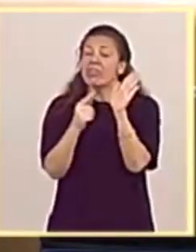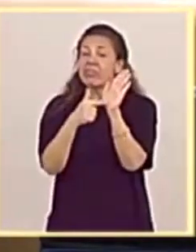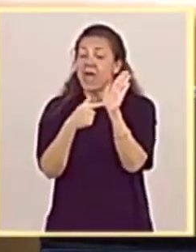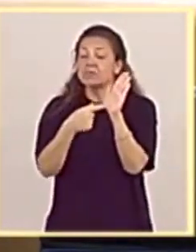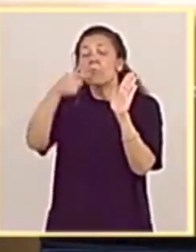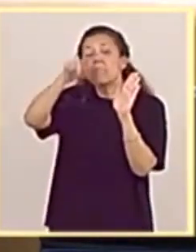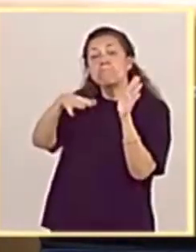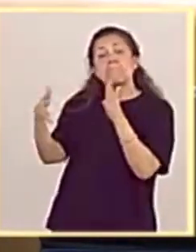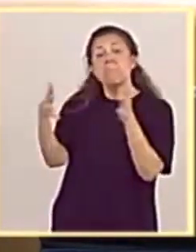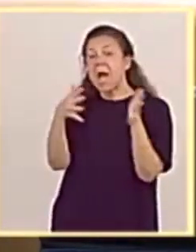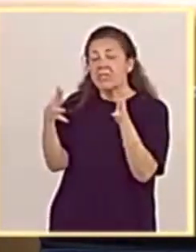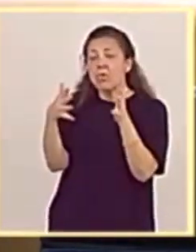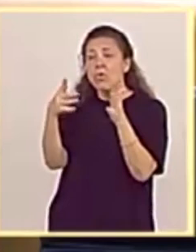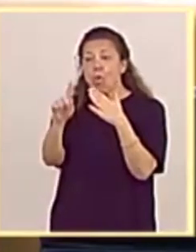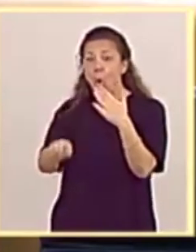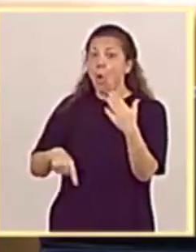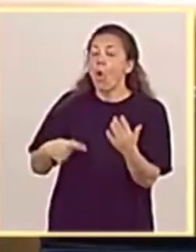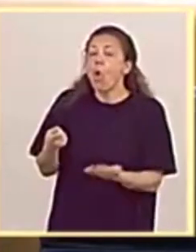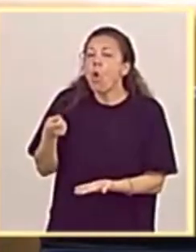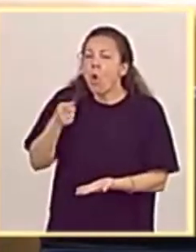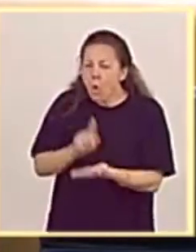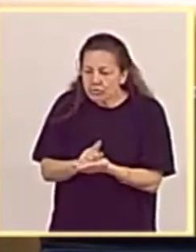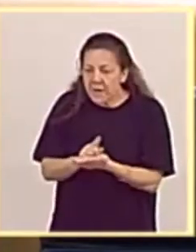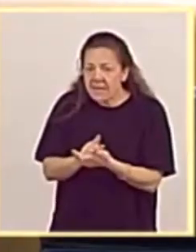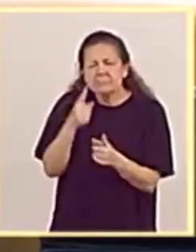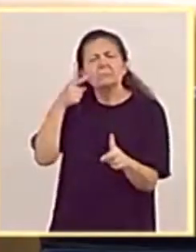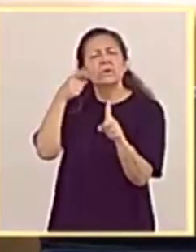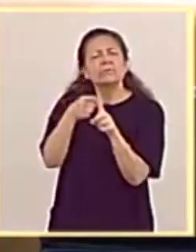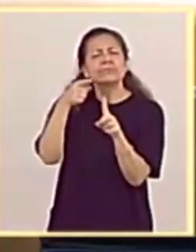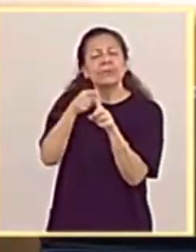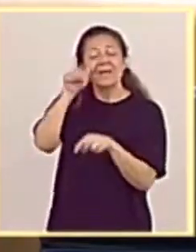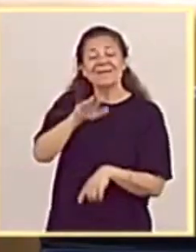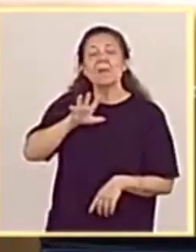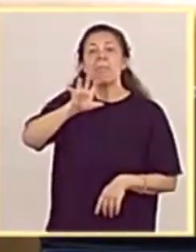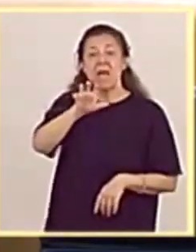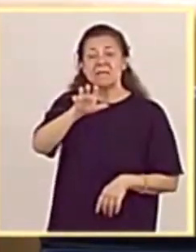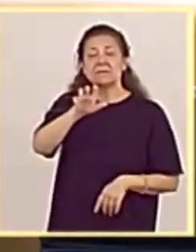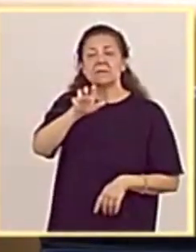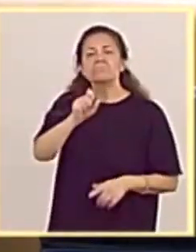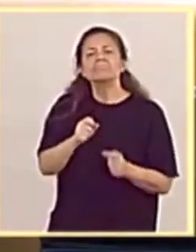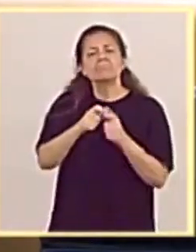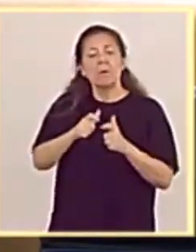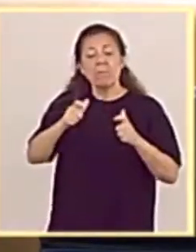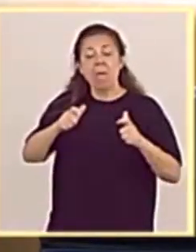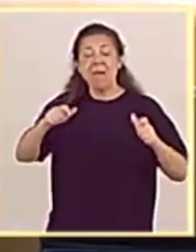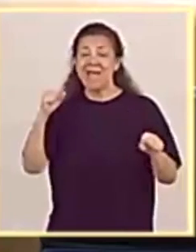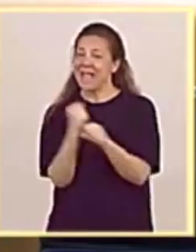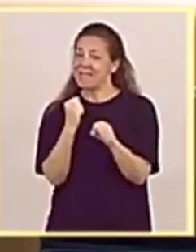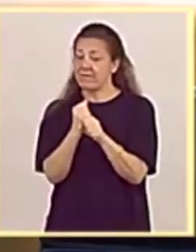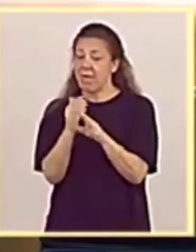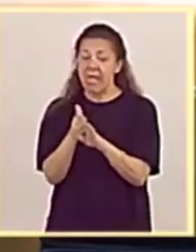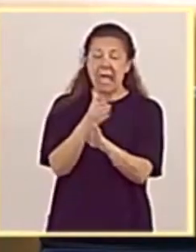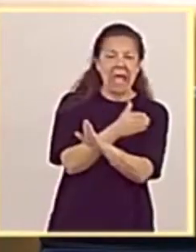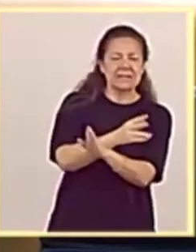de marzo vuelven a incrementar la tendencia de que este país está creando empleo como nunca igual